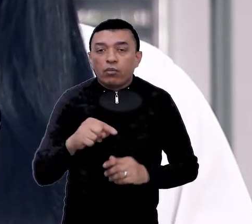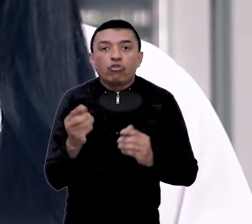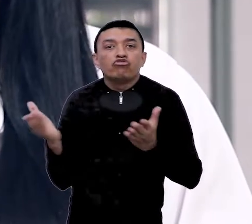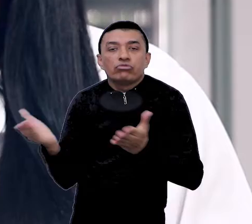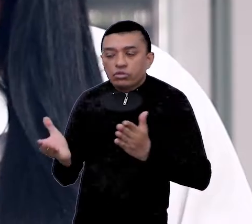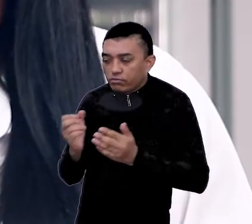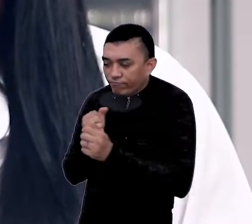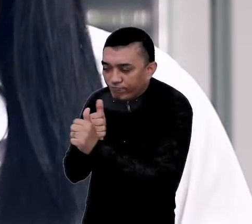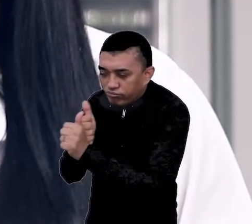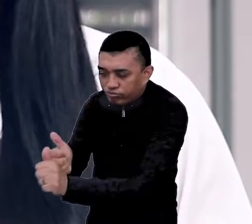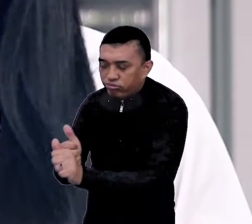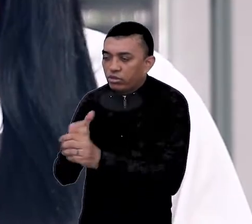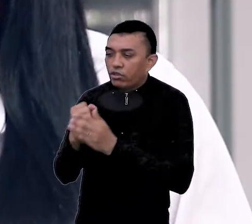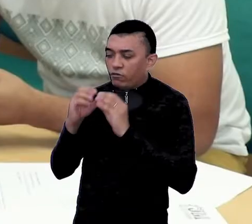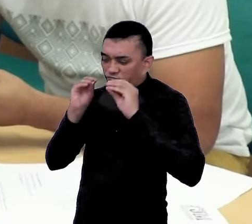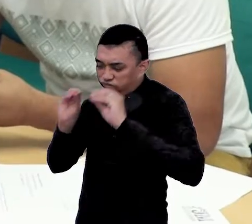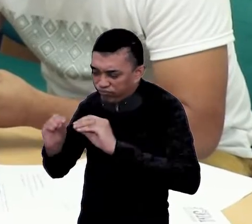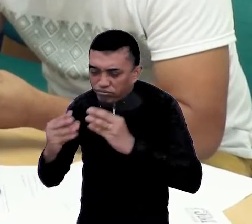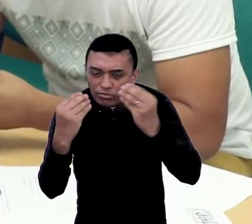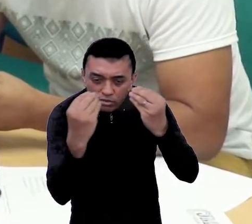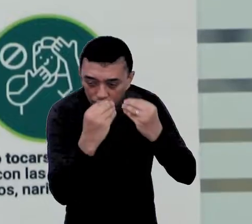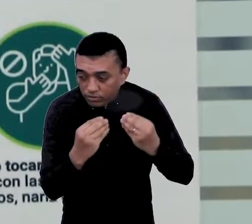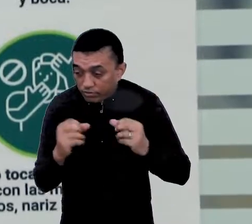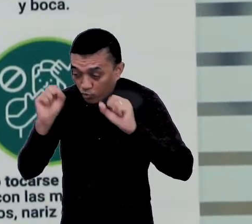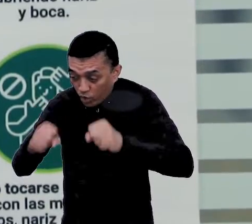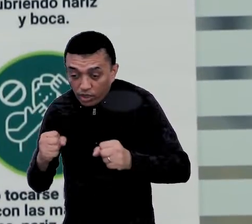orientación laboral, capacitación e intermediación.